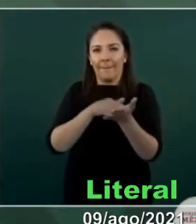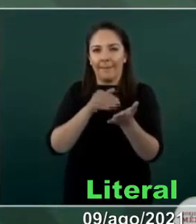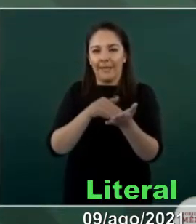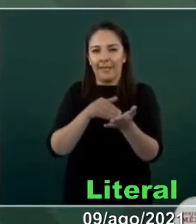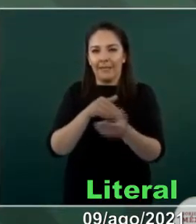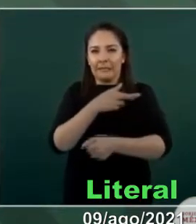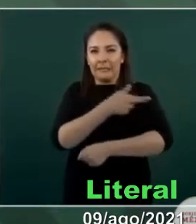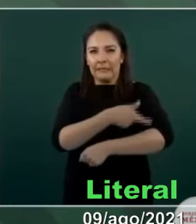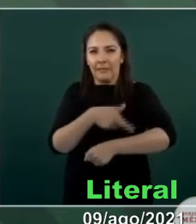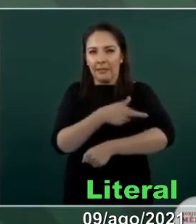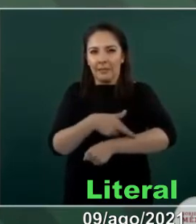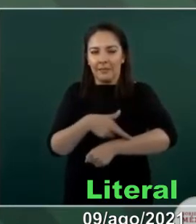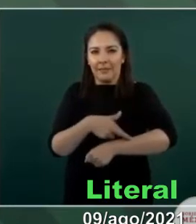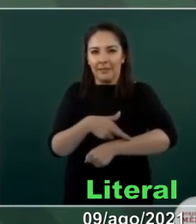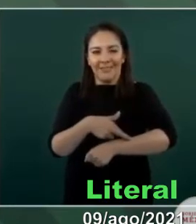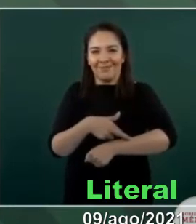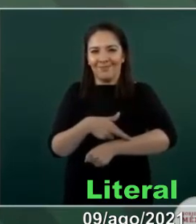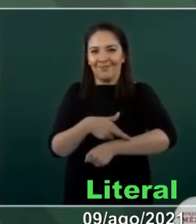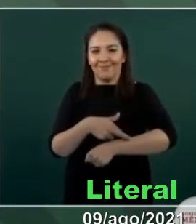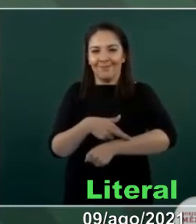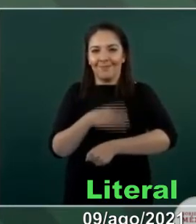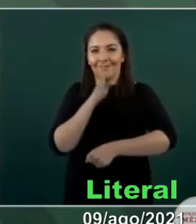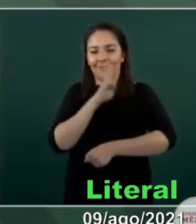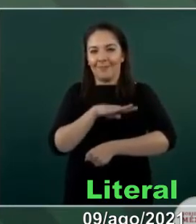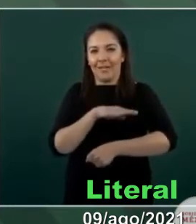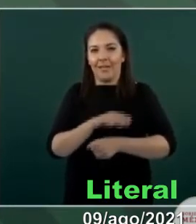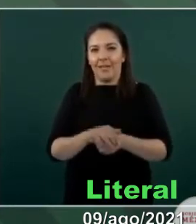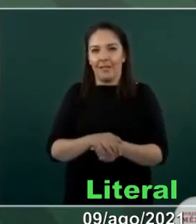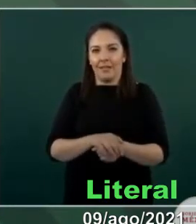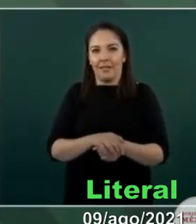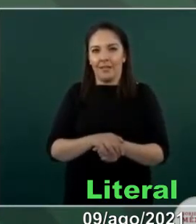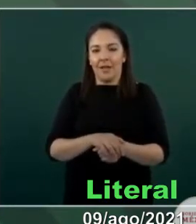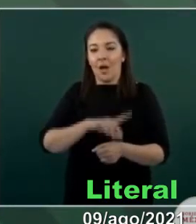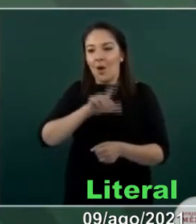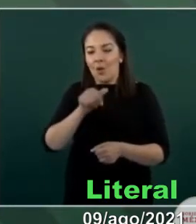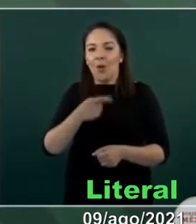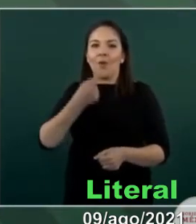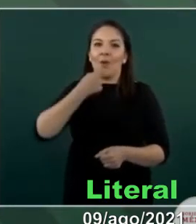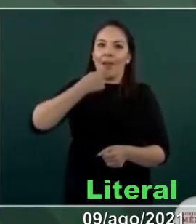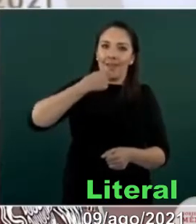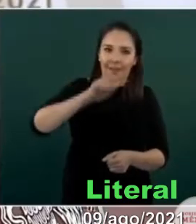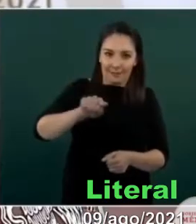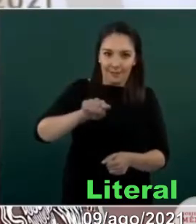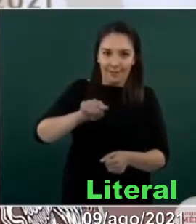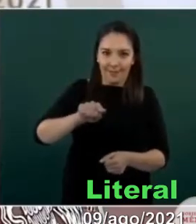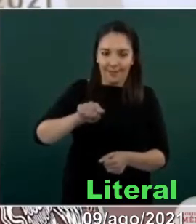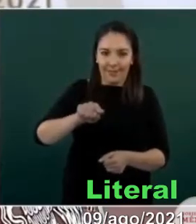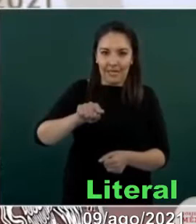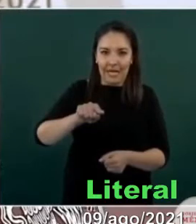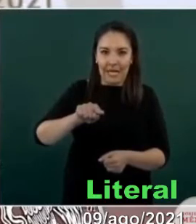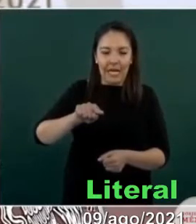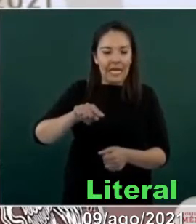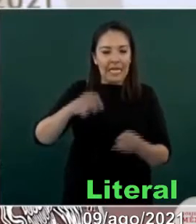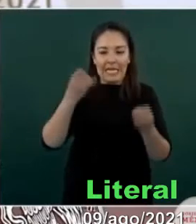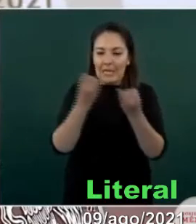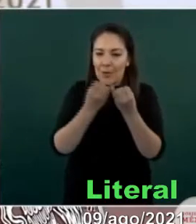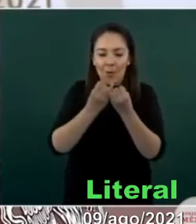toda la acusación y la solicitud de extradición.